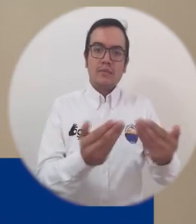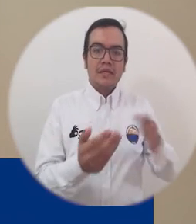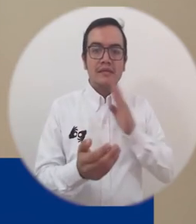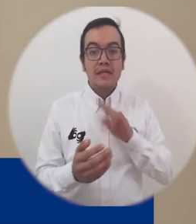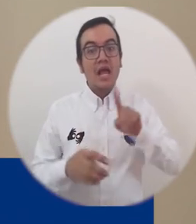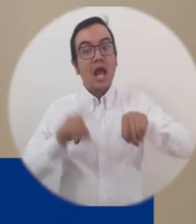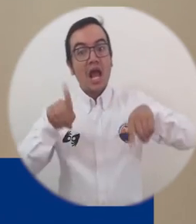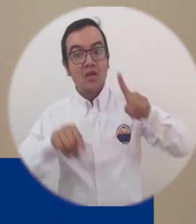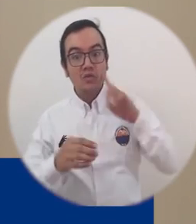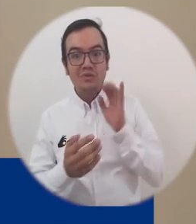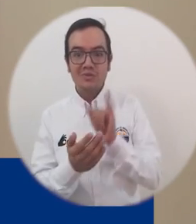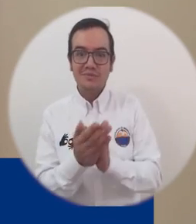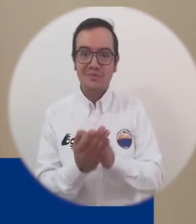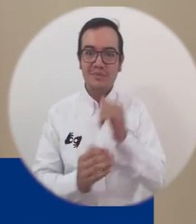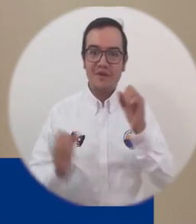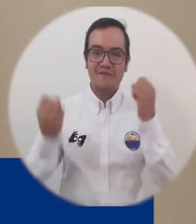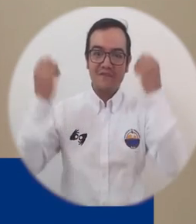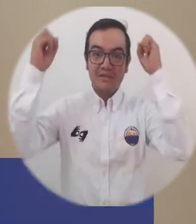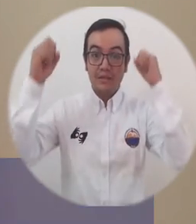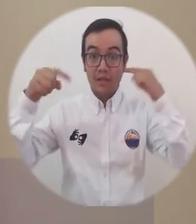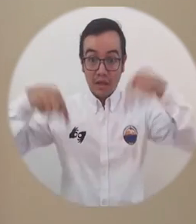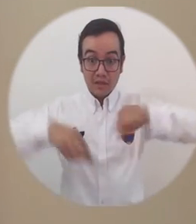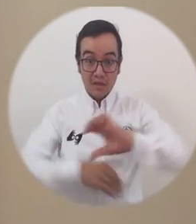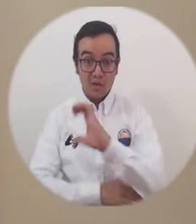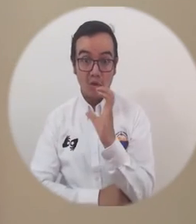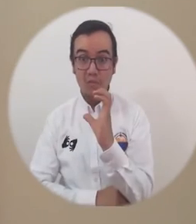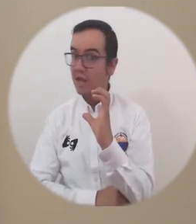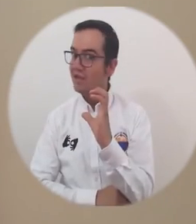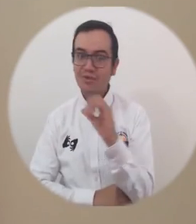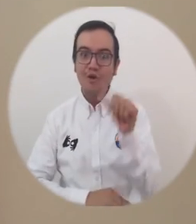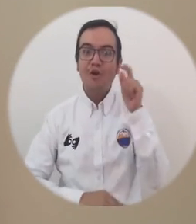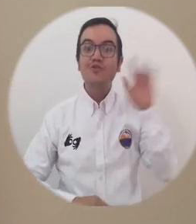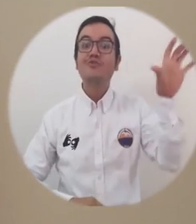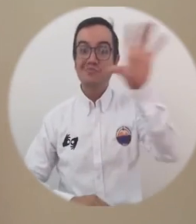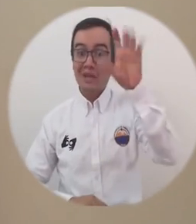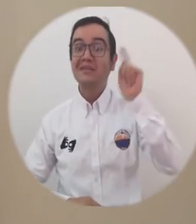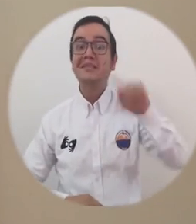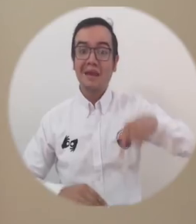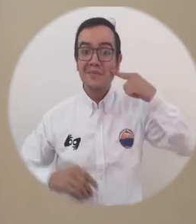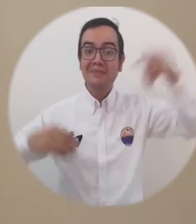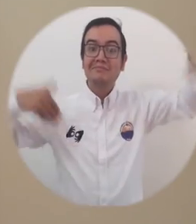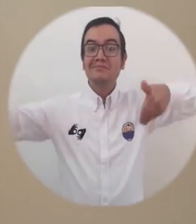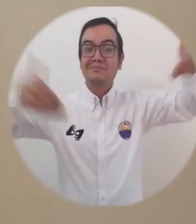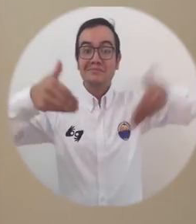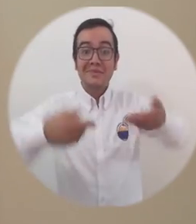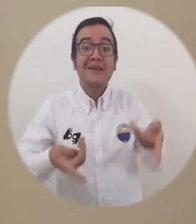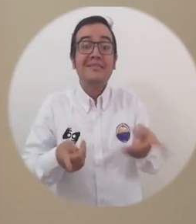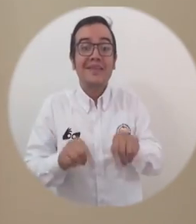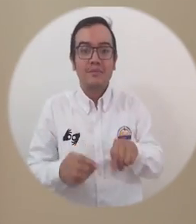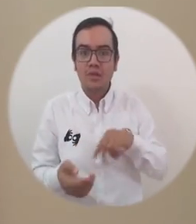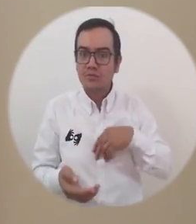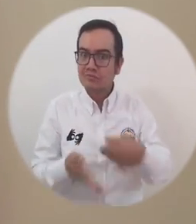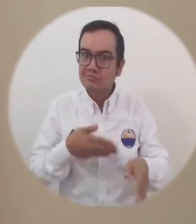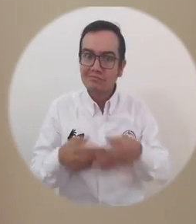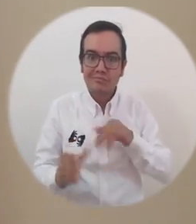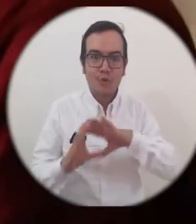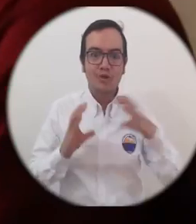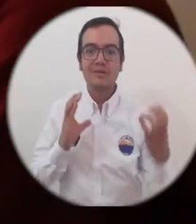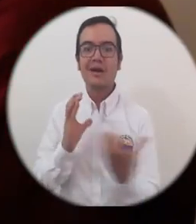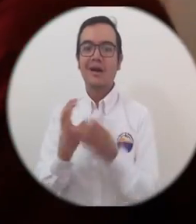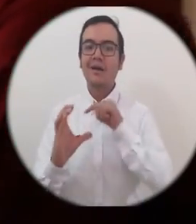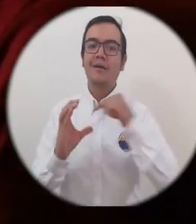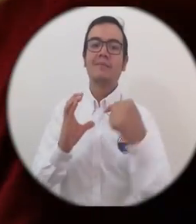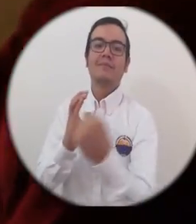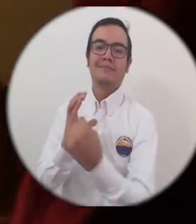minutos internacionales. Es decir, que el festival no solo está abierto para Colombia, sino para cualquier persona en el mundo que quiera